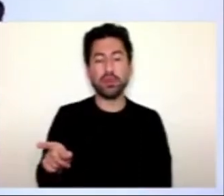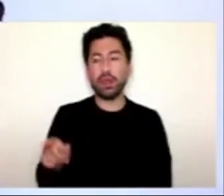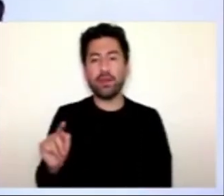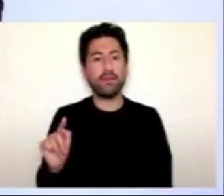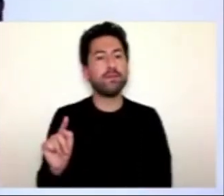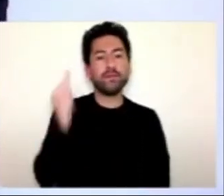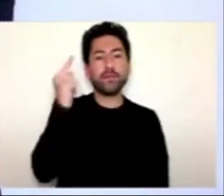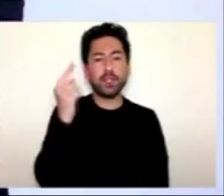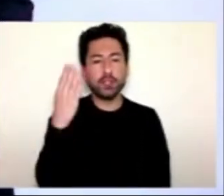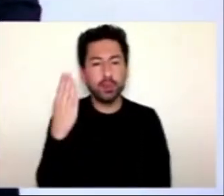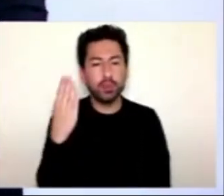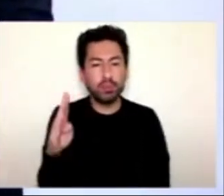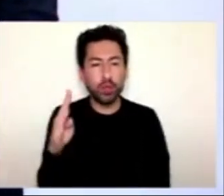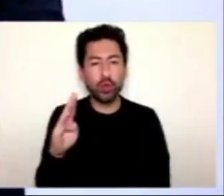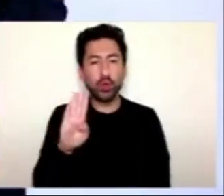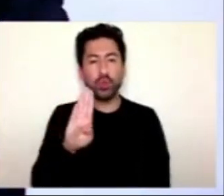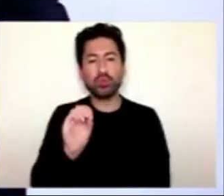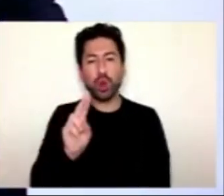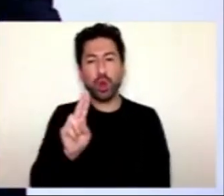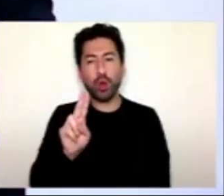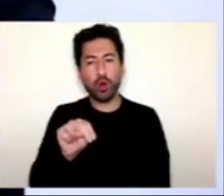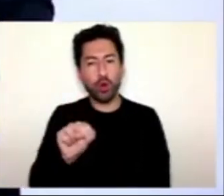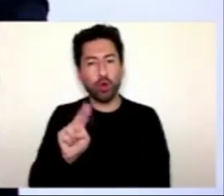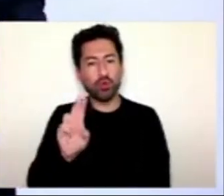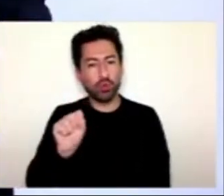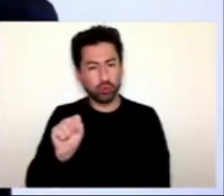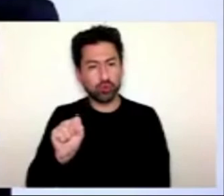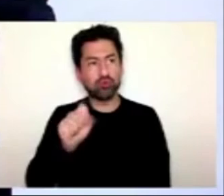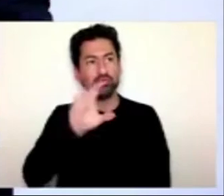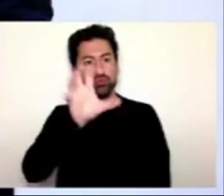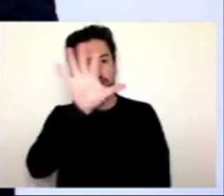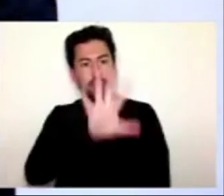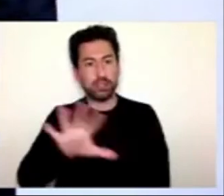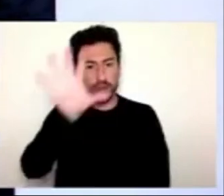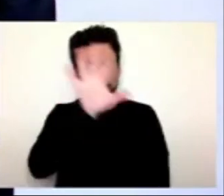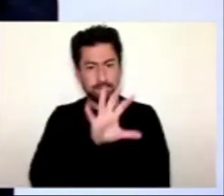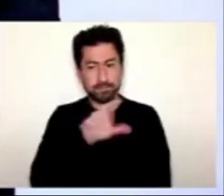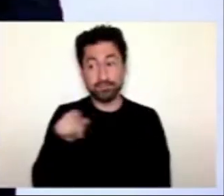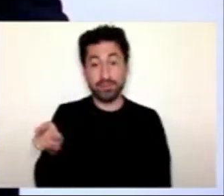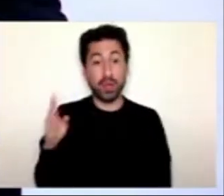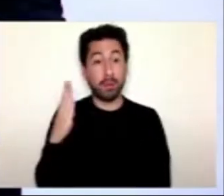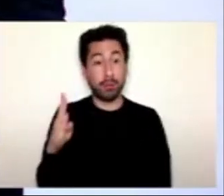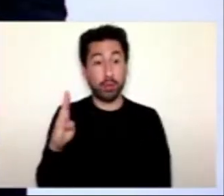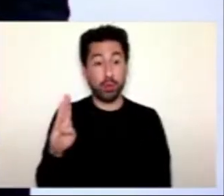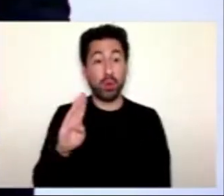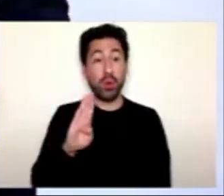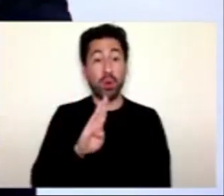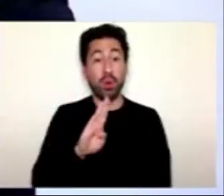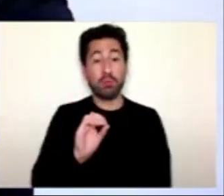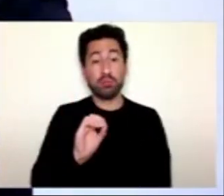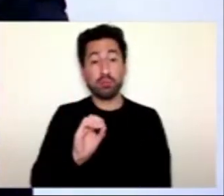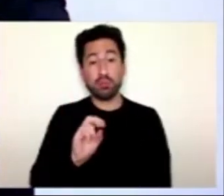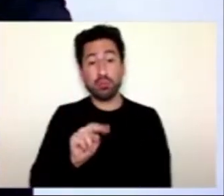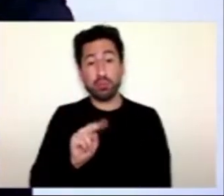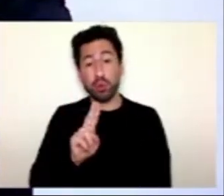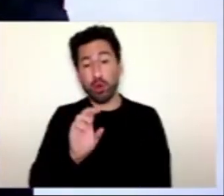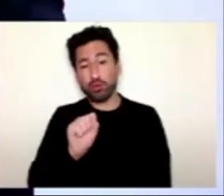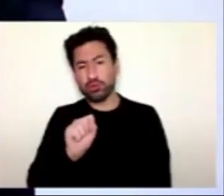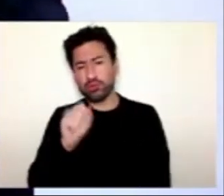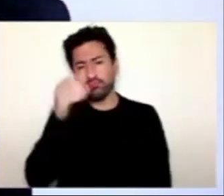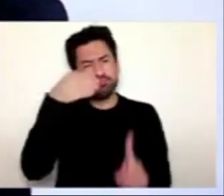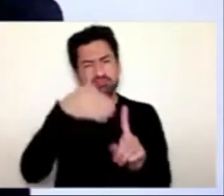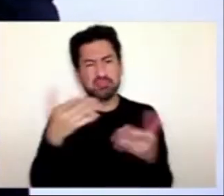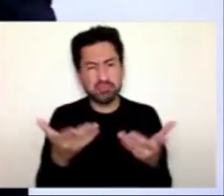bono azul tiene como objetivo preservar y proteger